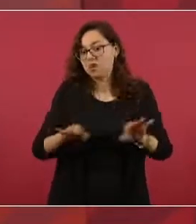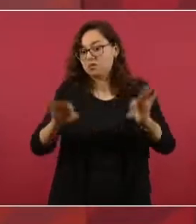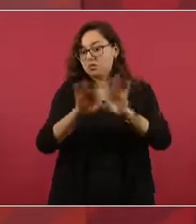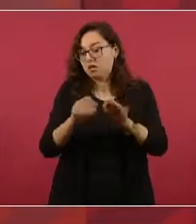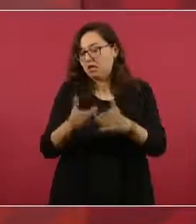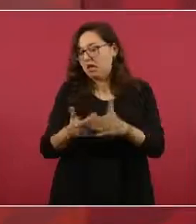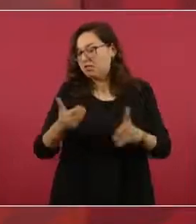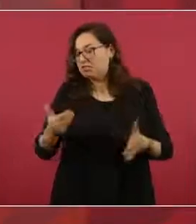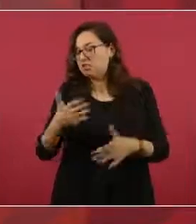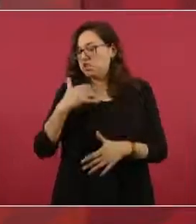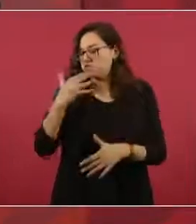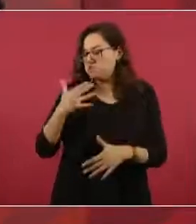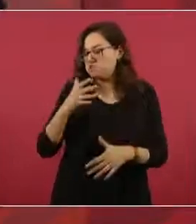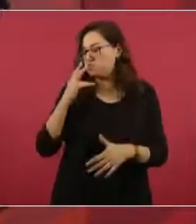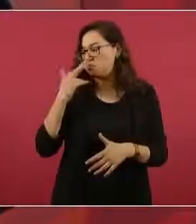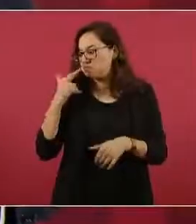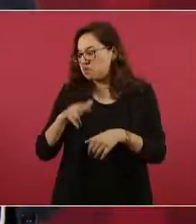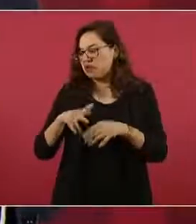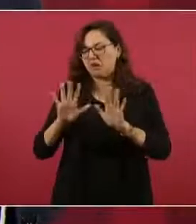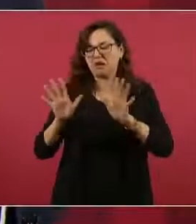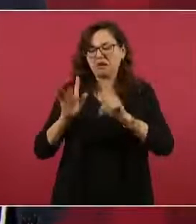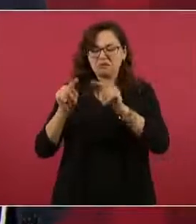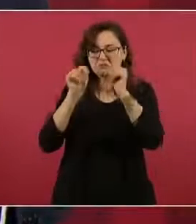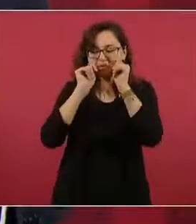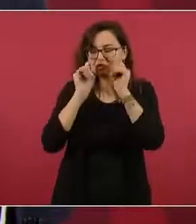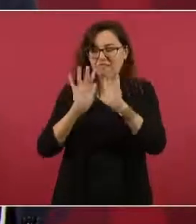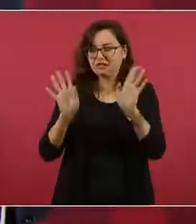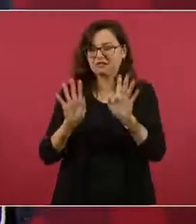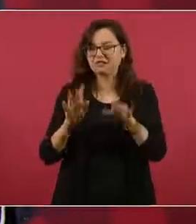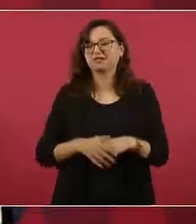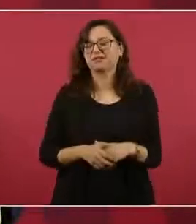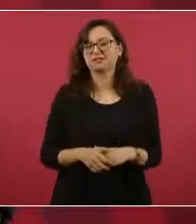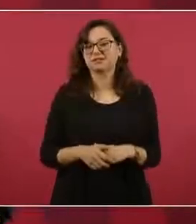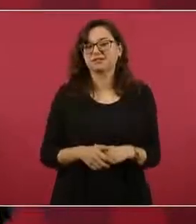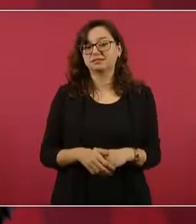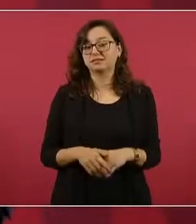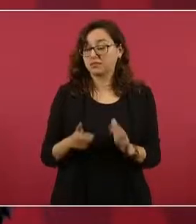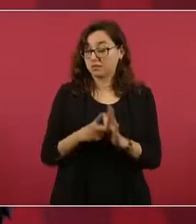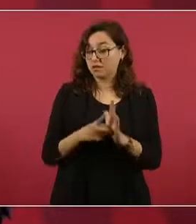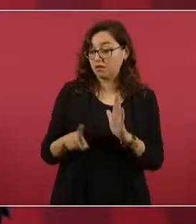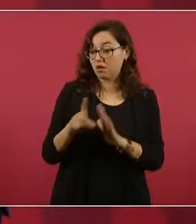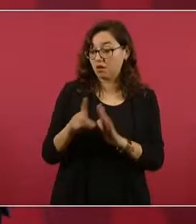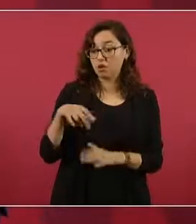Si tienes tu departamento en Nueva York y en Miami